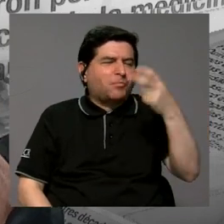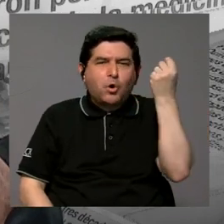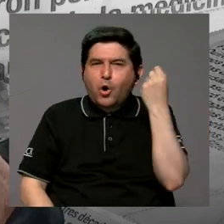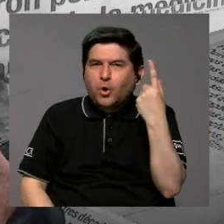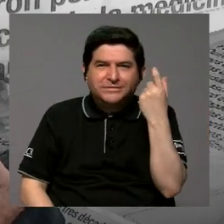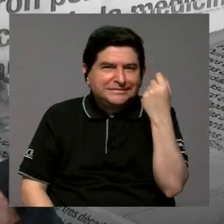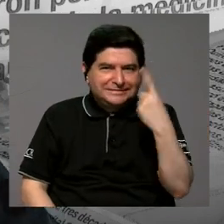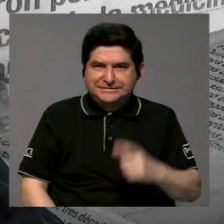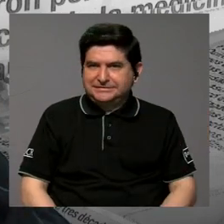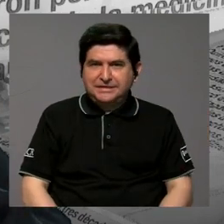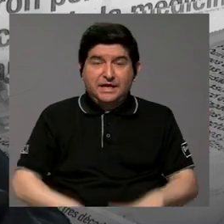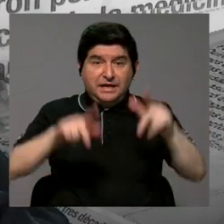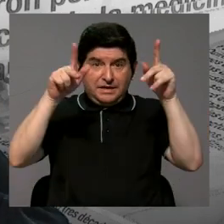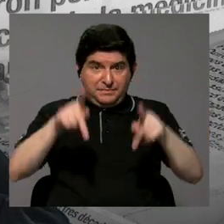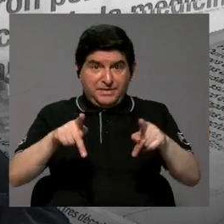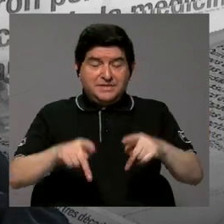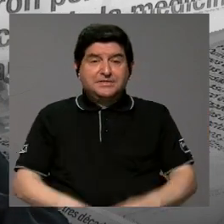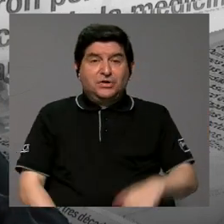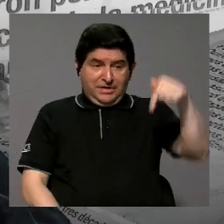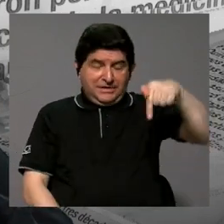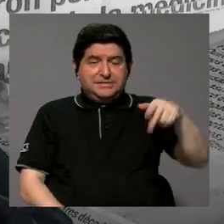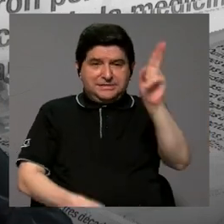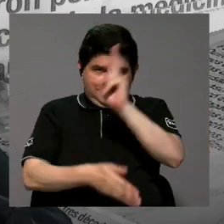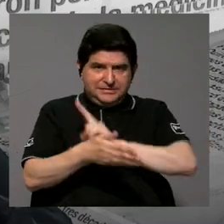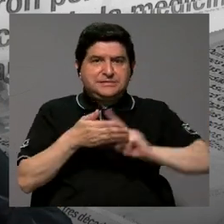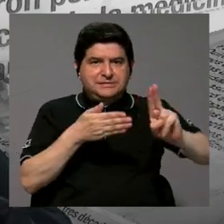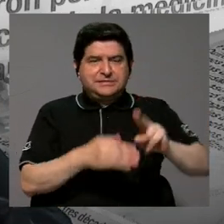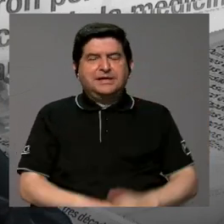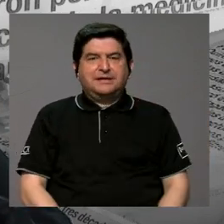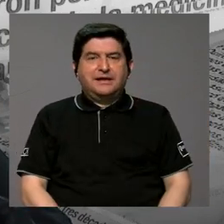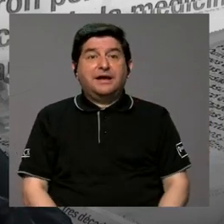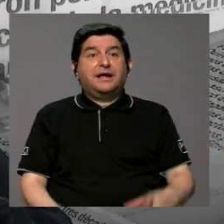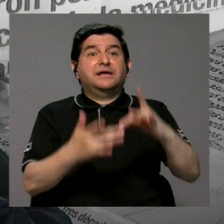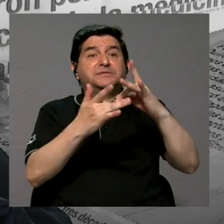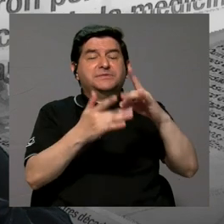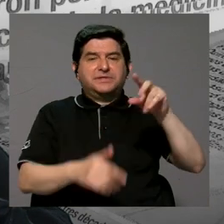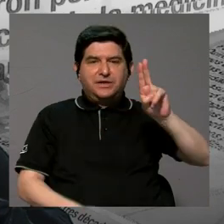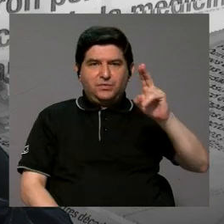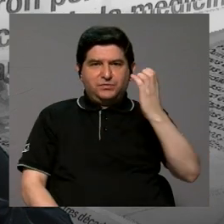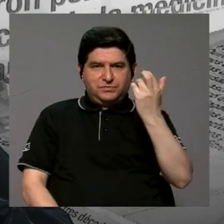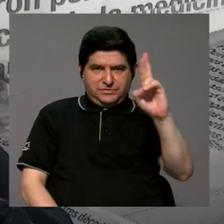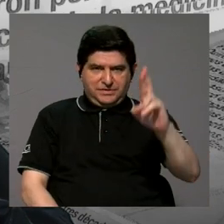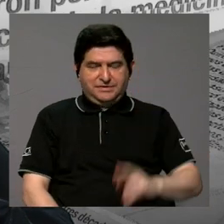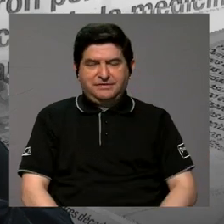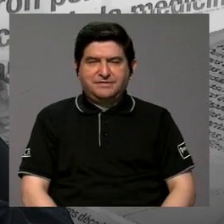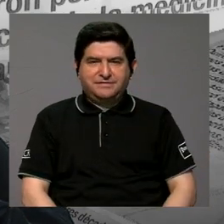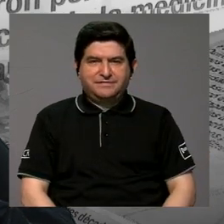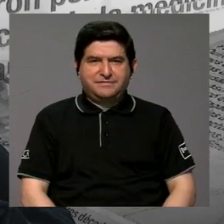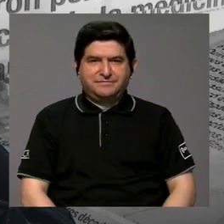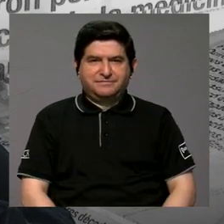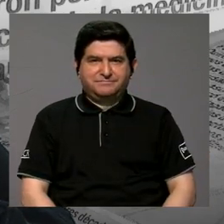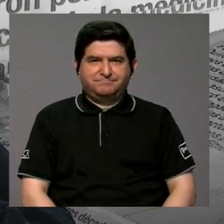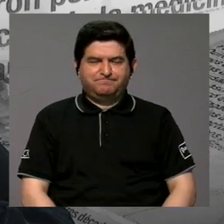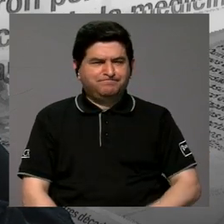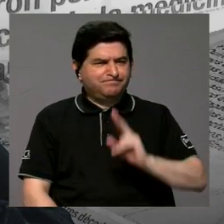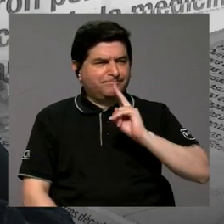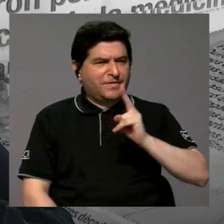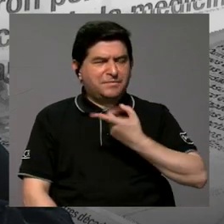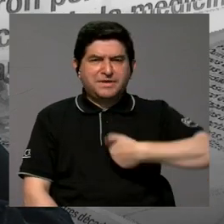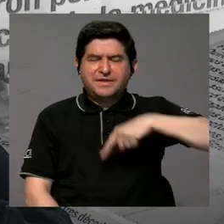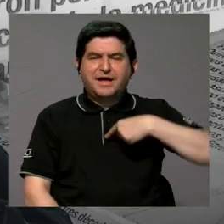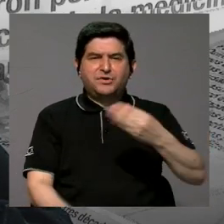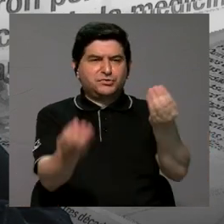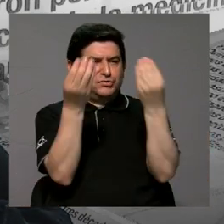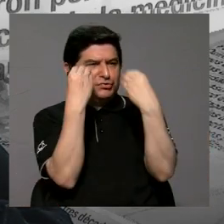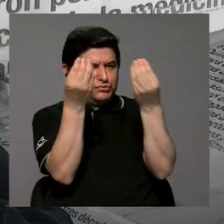quienes pasamos por la universidad y sobre todo por la Universidad de Costa Rica, pues realmente fuimos